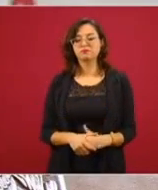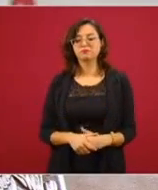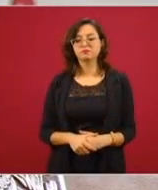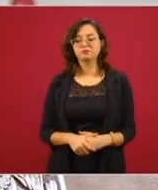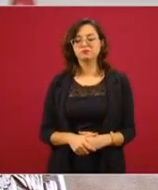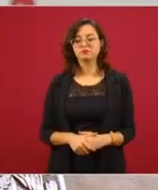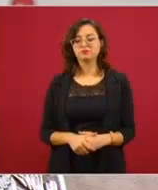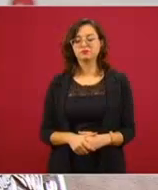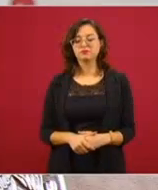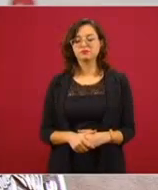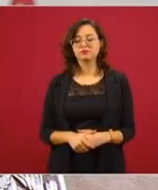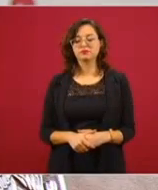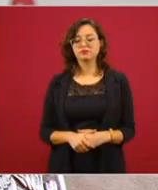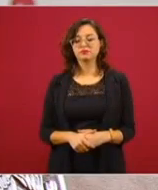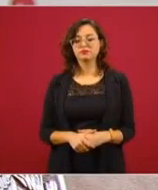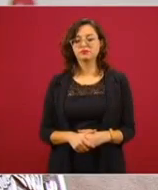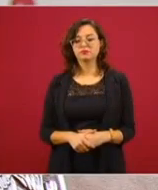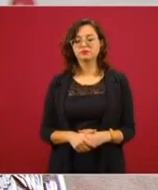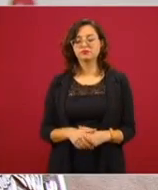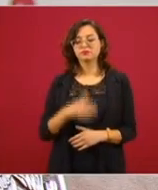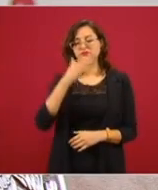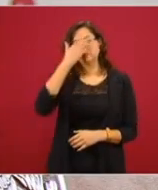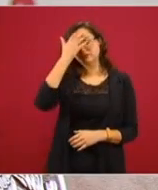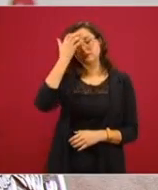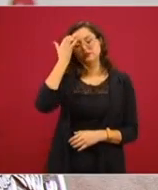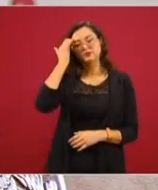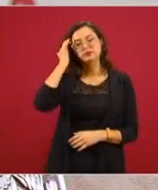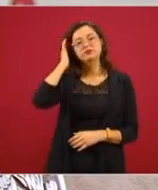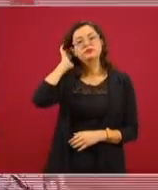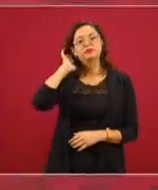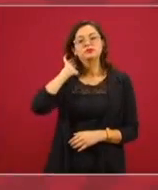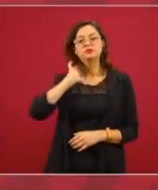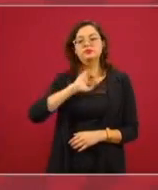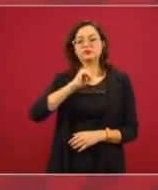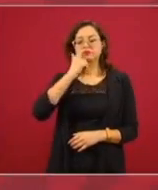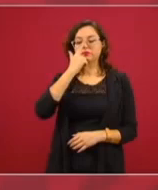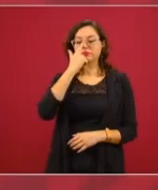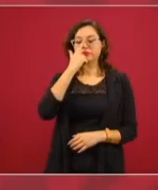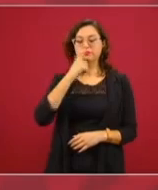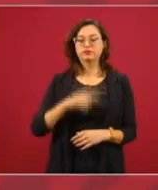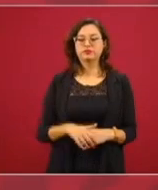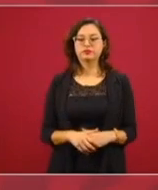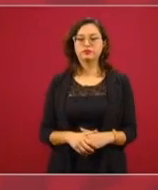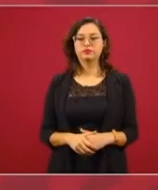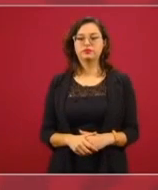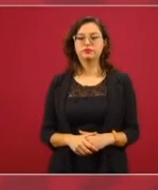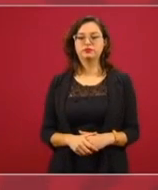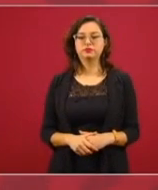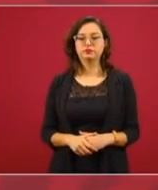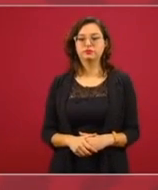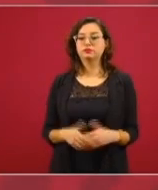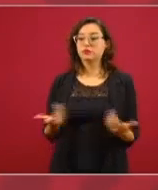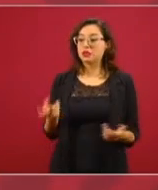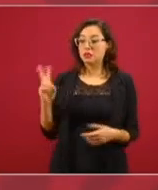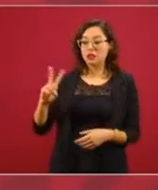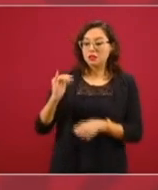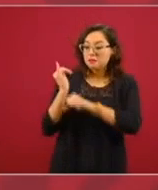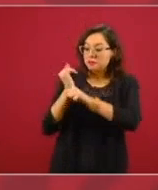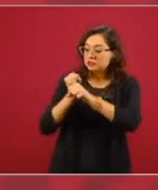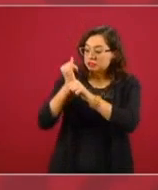Ayer hablaba yo de que independientemente de la investigación y de que se conozca la verdad,